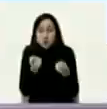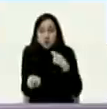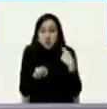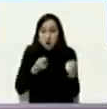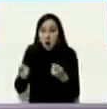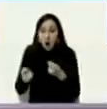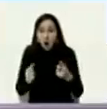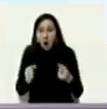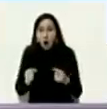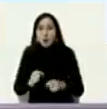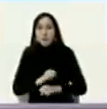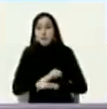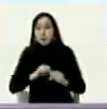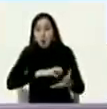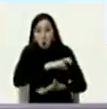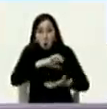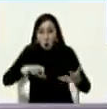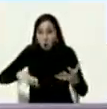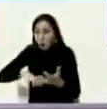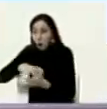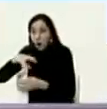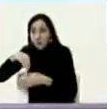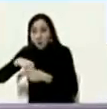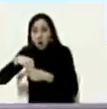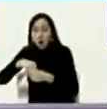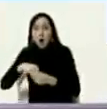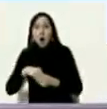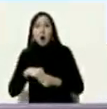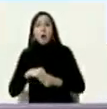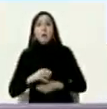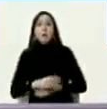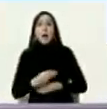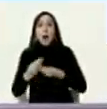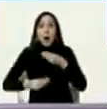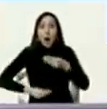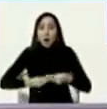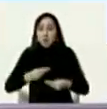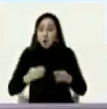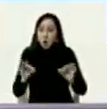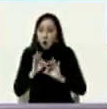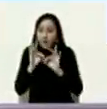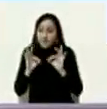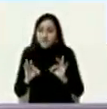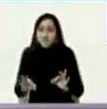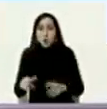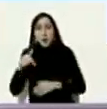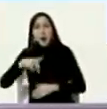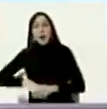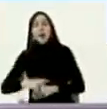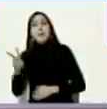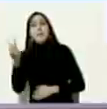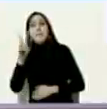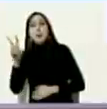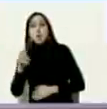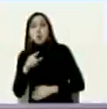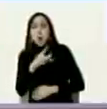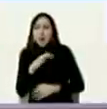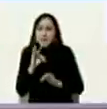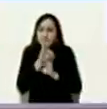explosión social una guerra civil e intentar una ocupación militar de Venezuela esa era la estrategia